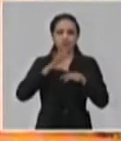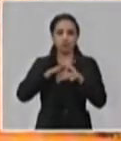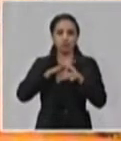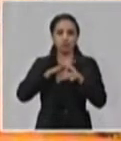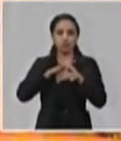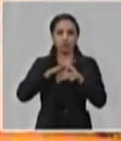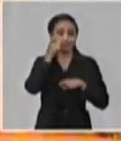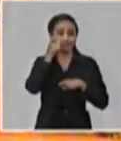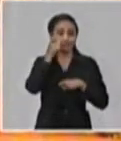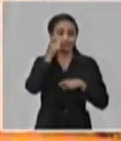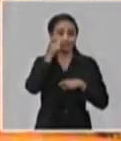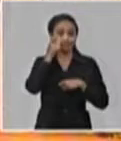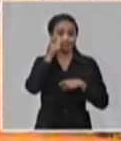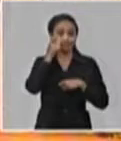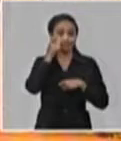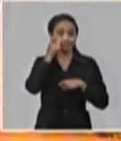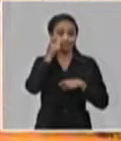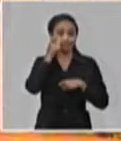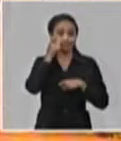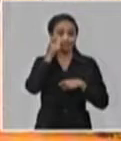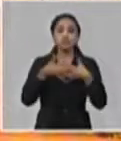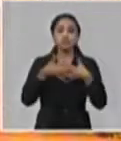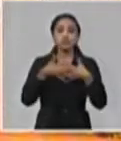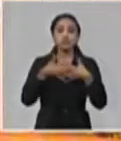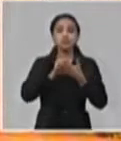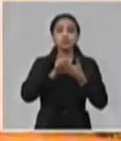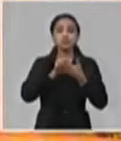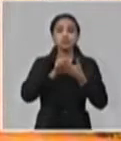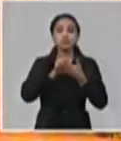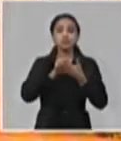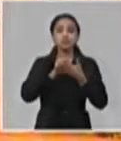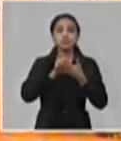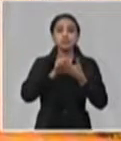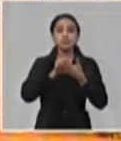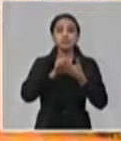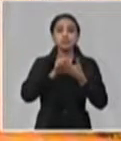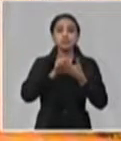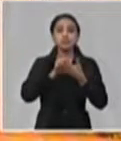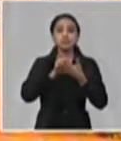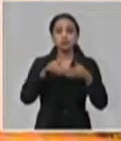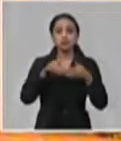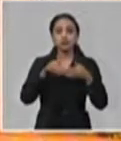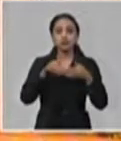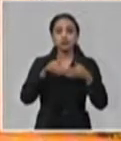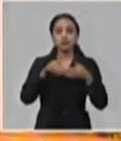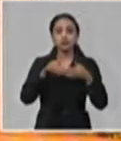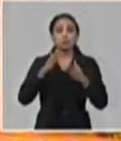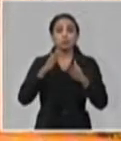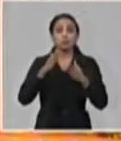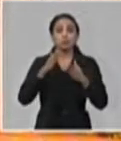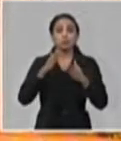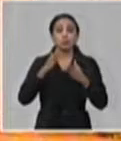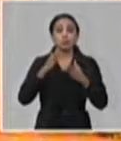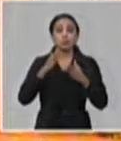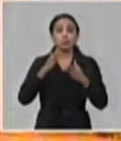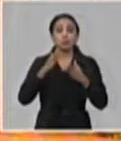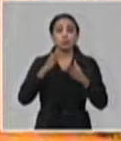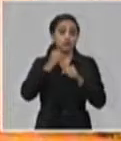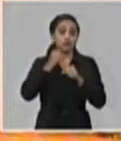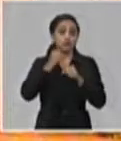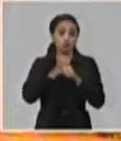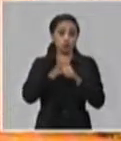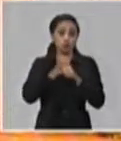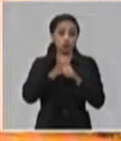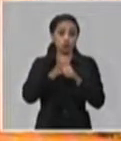vigilancia, que está vinculada a través de los servicios de salud y la participación de los propios trabajadores del